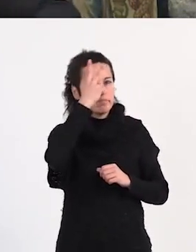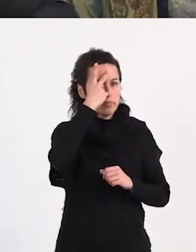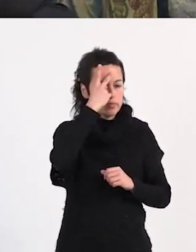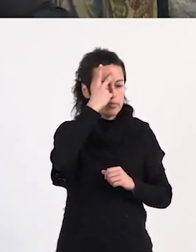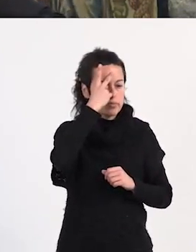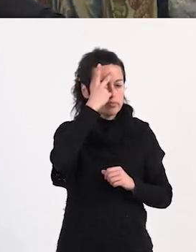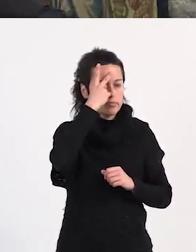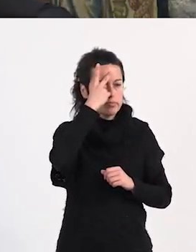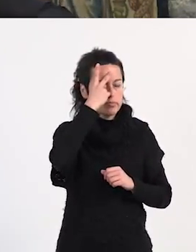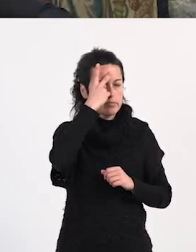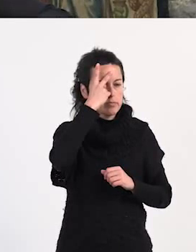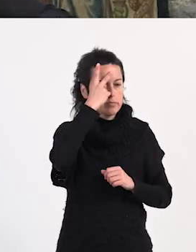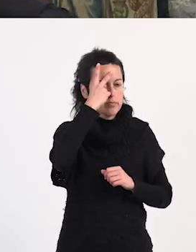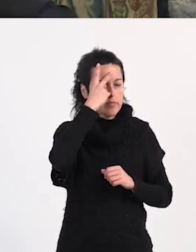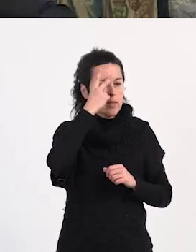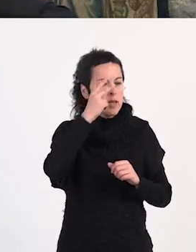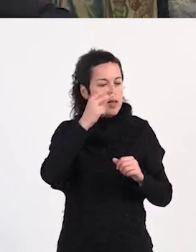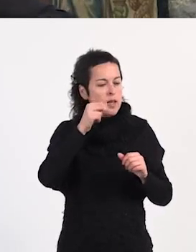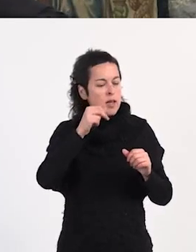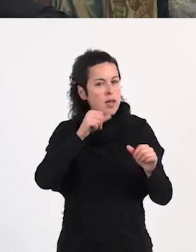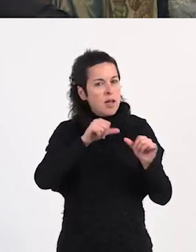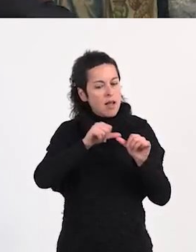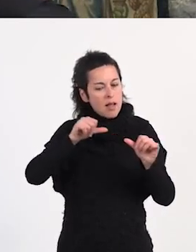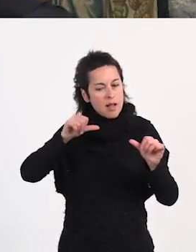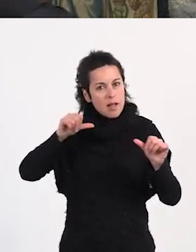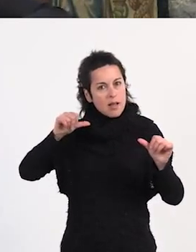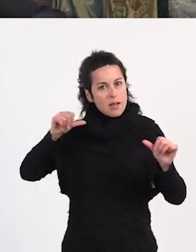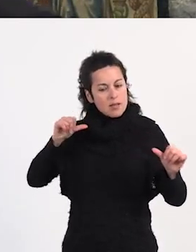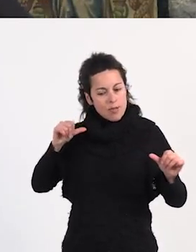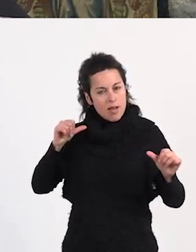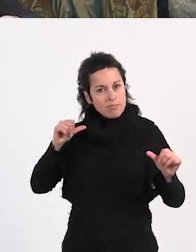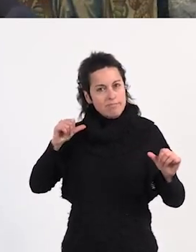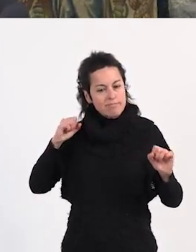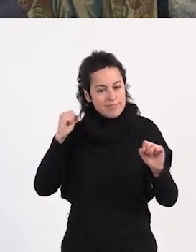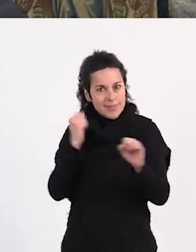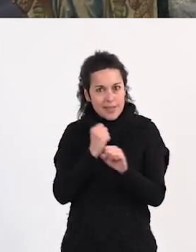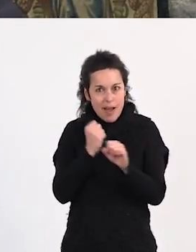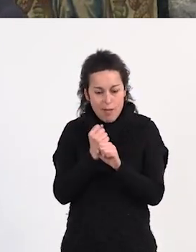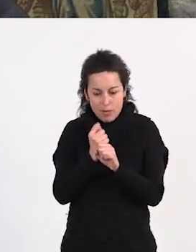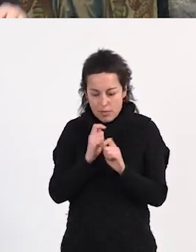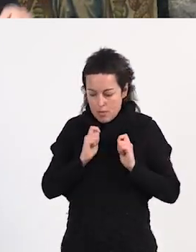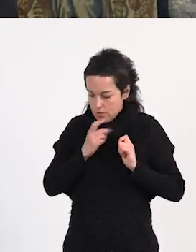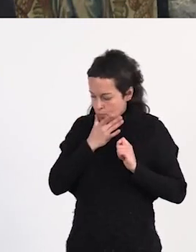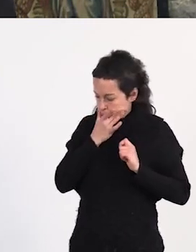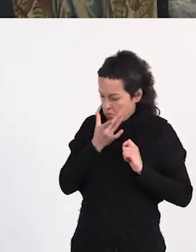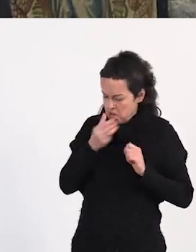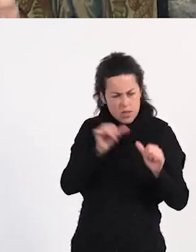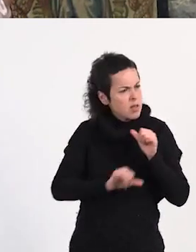defender aquel trabajo que toda su vida le había avergonzado.